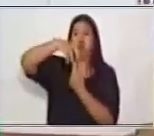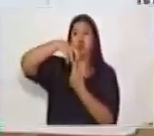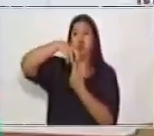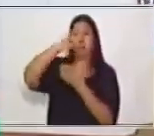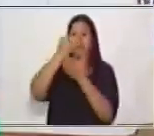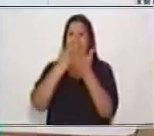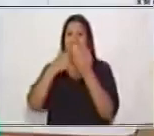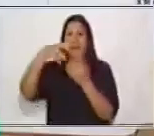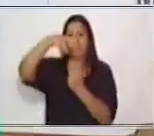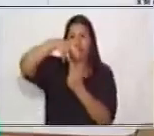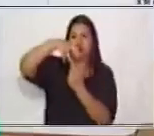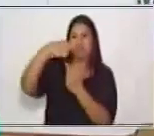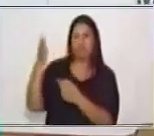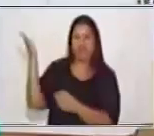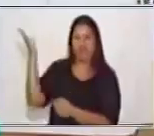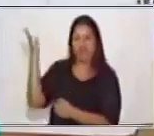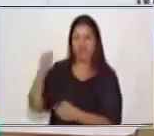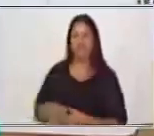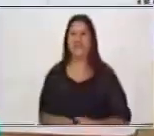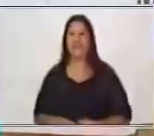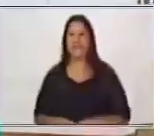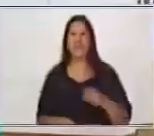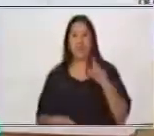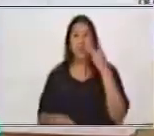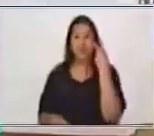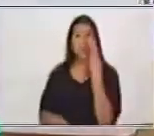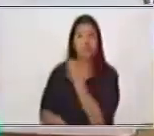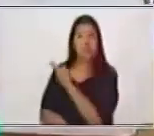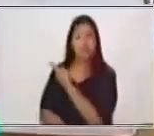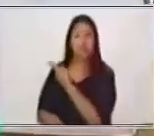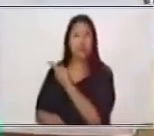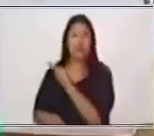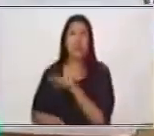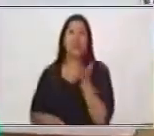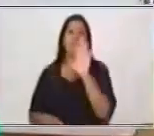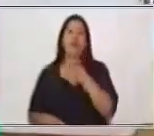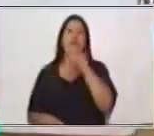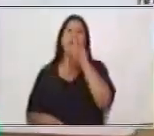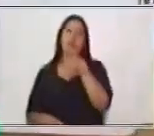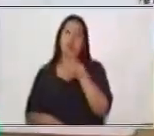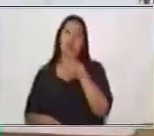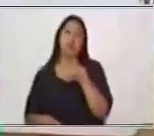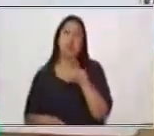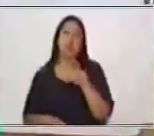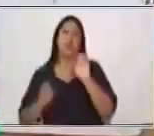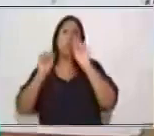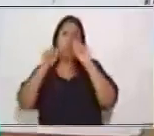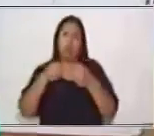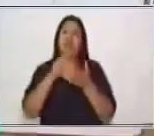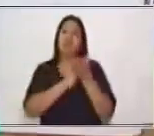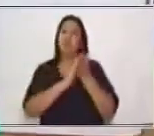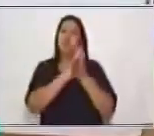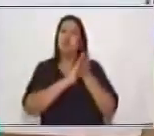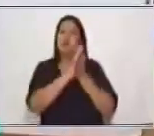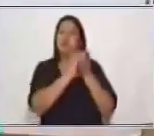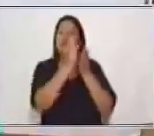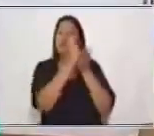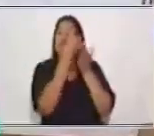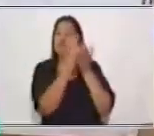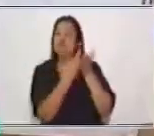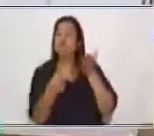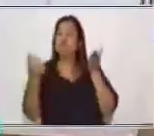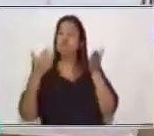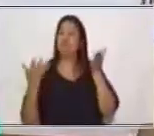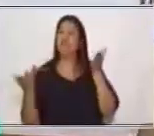¿verdad? Y te vas a dar cuenta que después tú mismo puedes ir borrando porque es tu pizarra